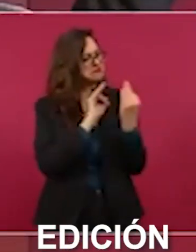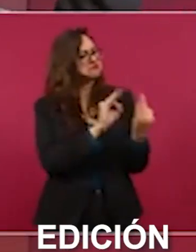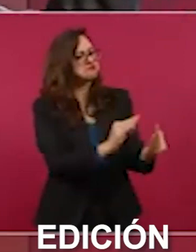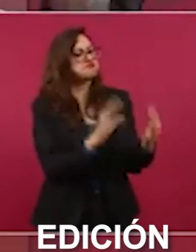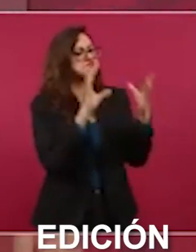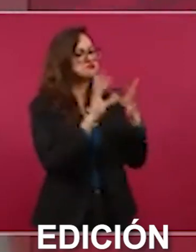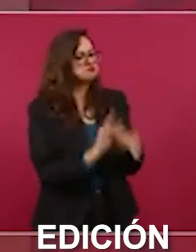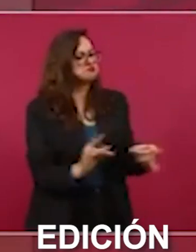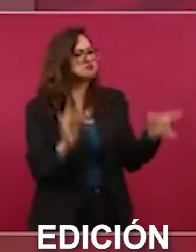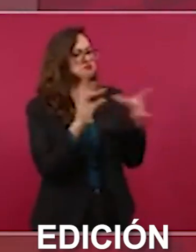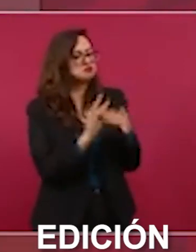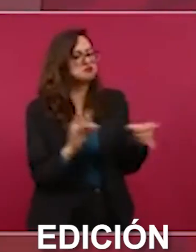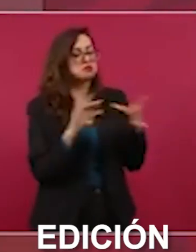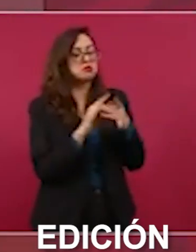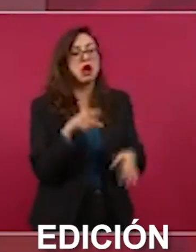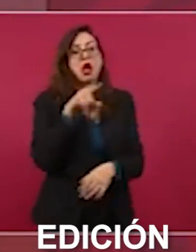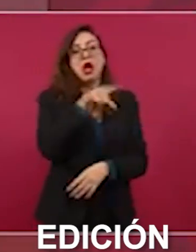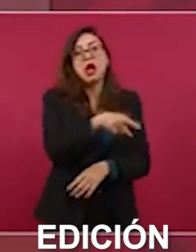el New York Times